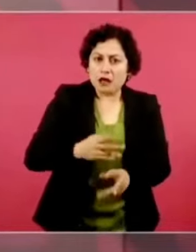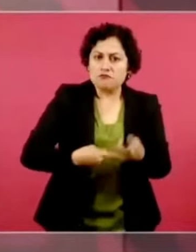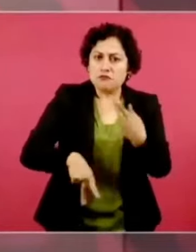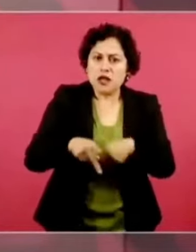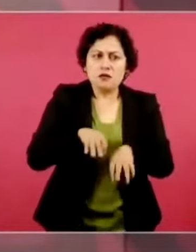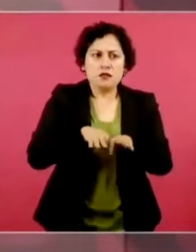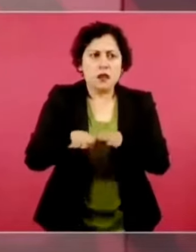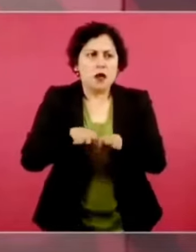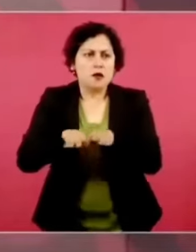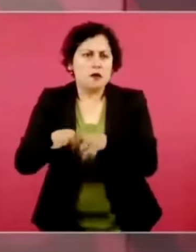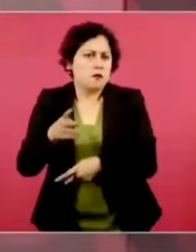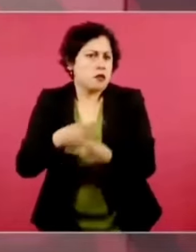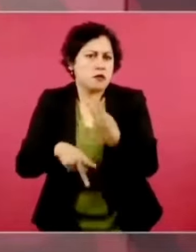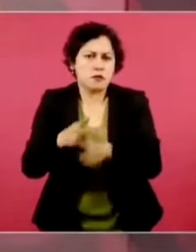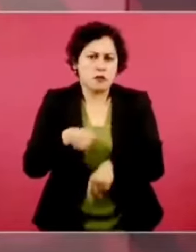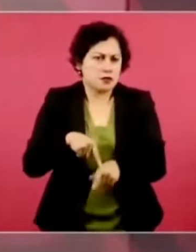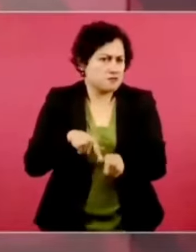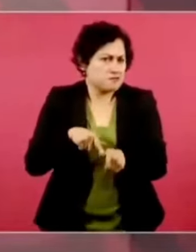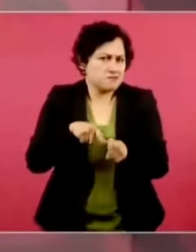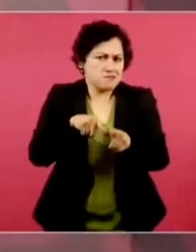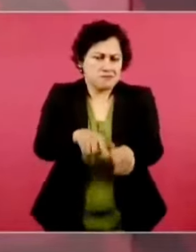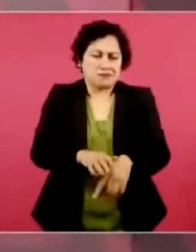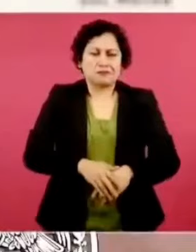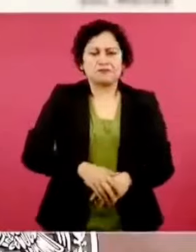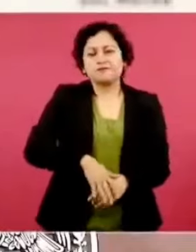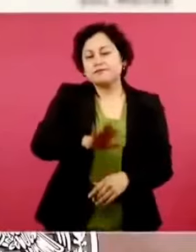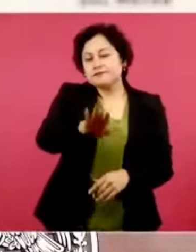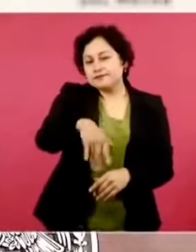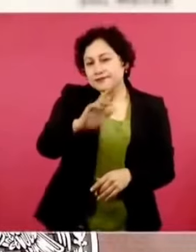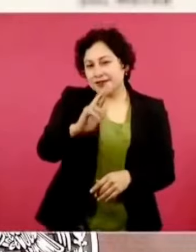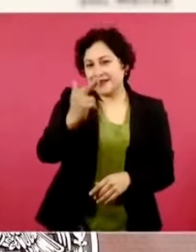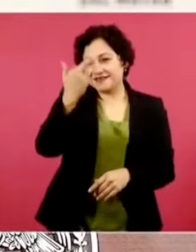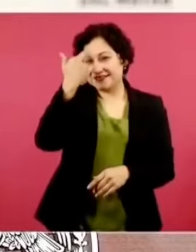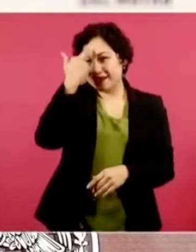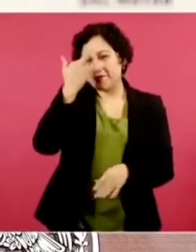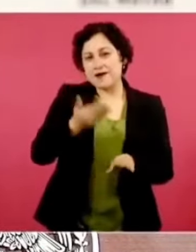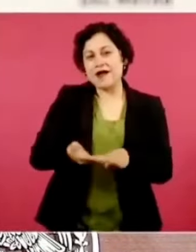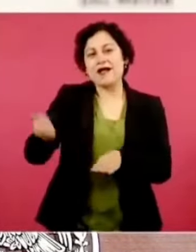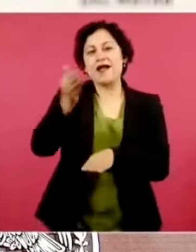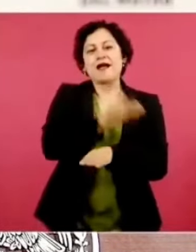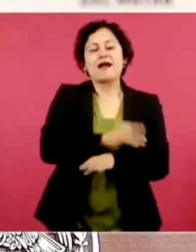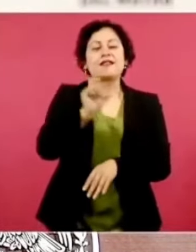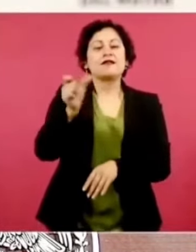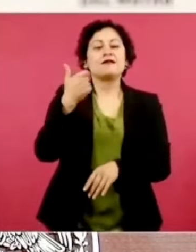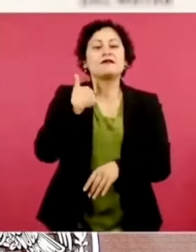¿Se acuerda que Calderón dijo que iba a ser el presidente del empleo?